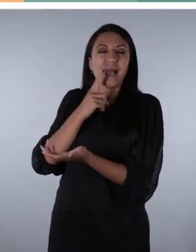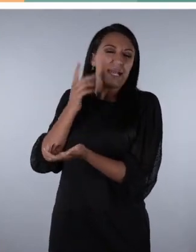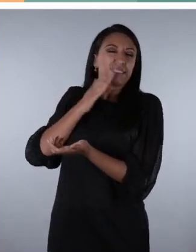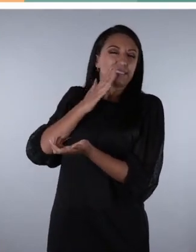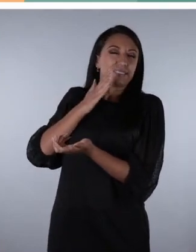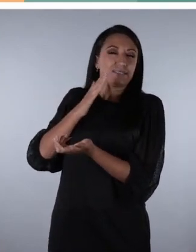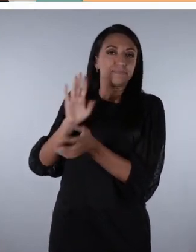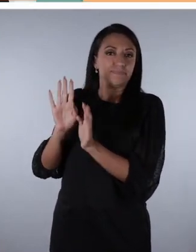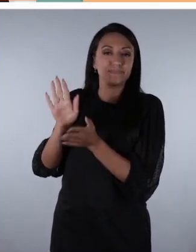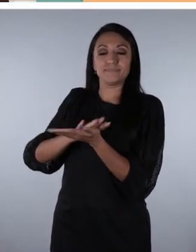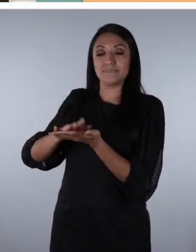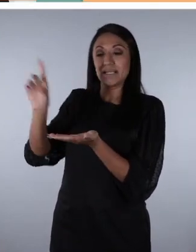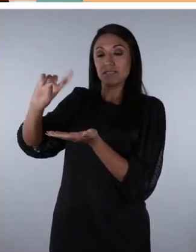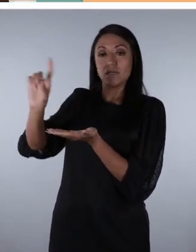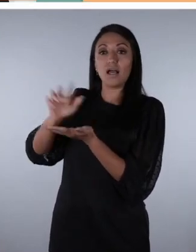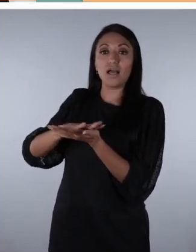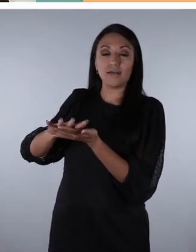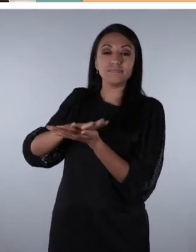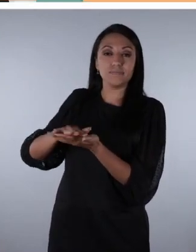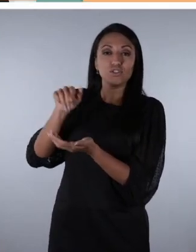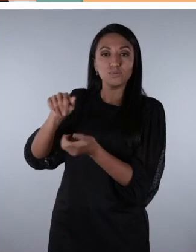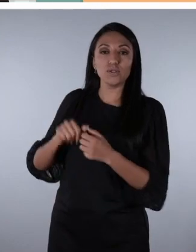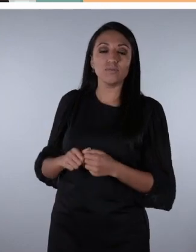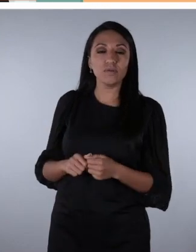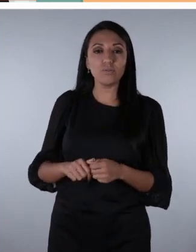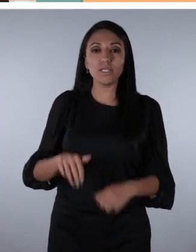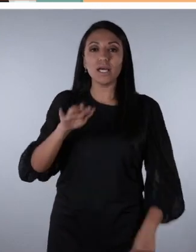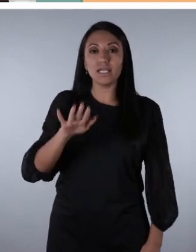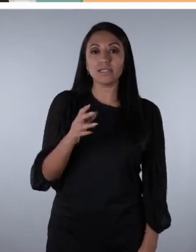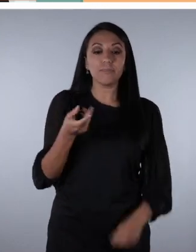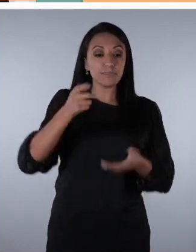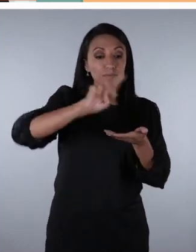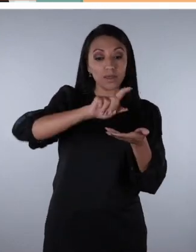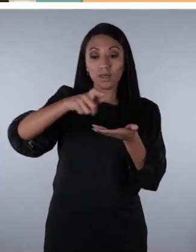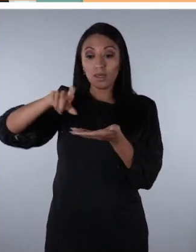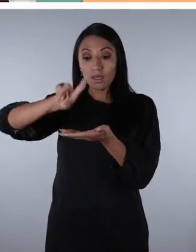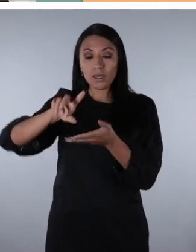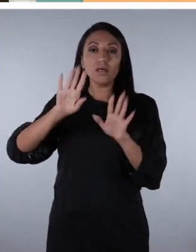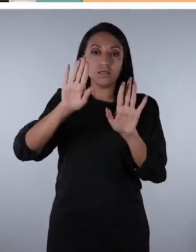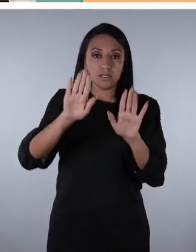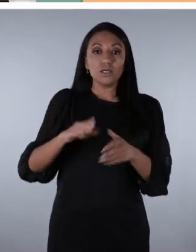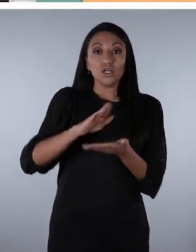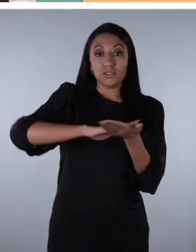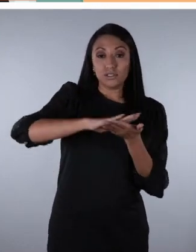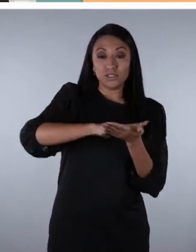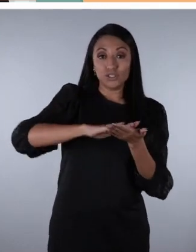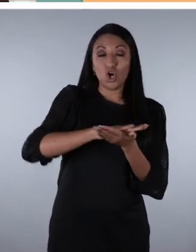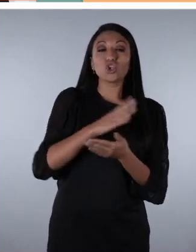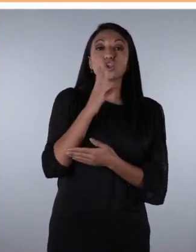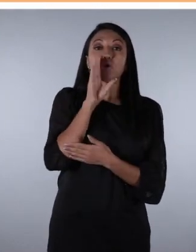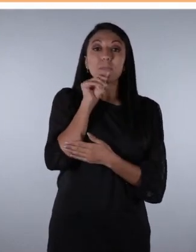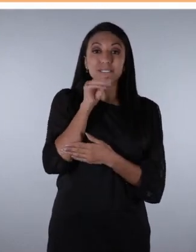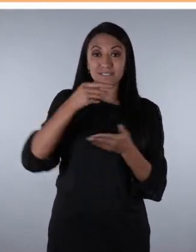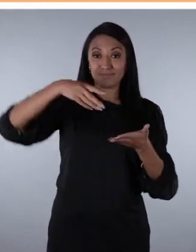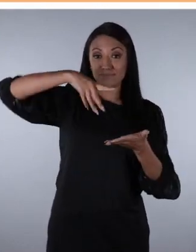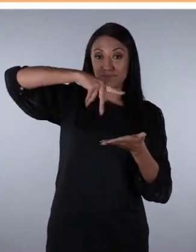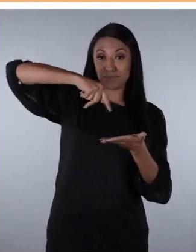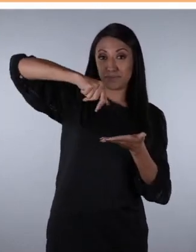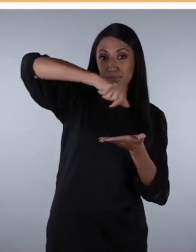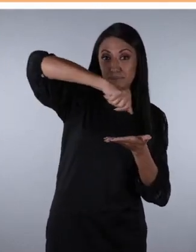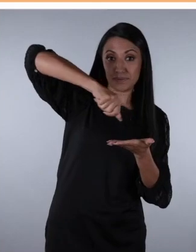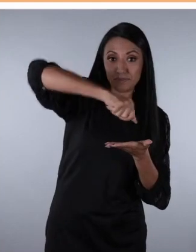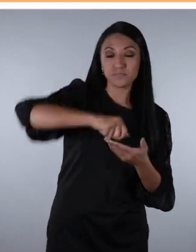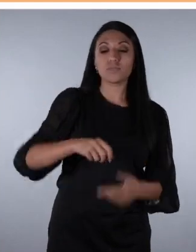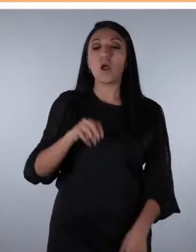el picante. Ah, y dos ingredientes opcionales que a me encantan. Son la pasta de tomate, esta de acá,